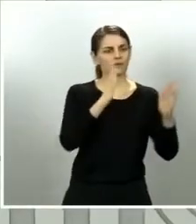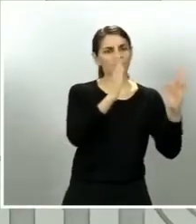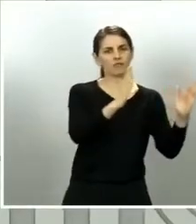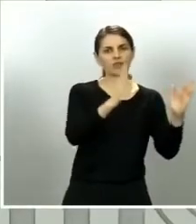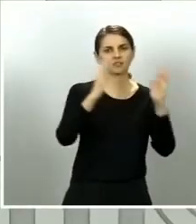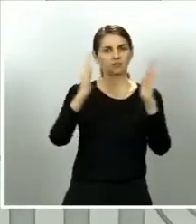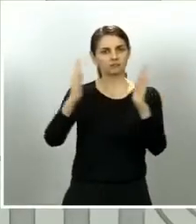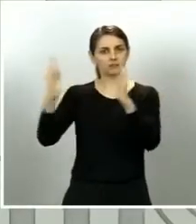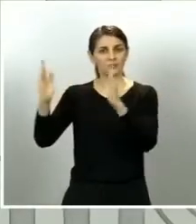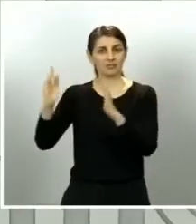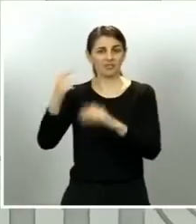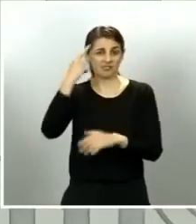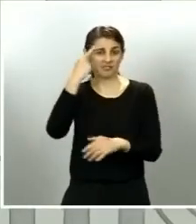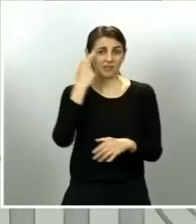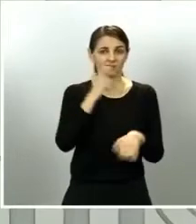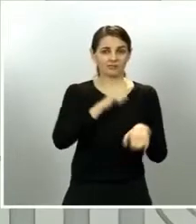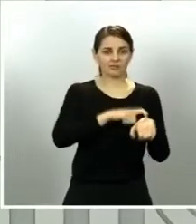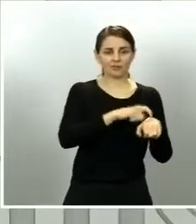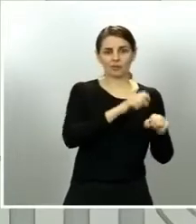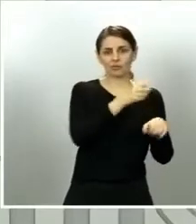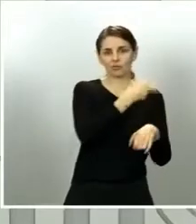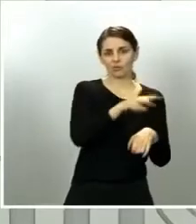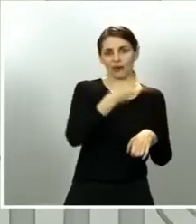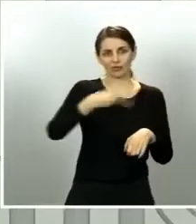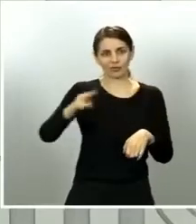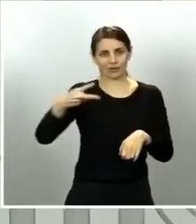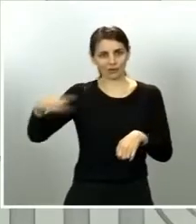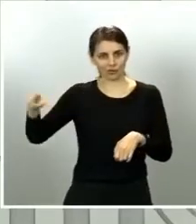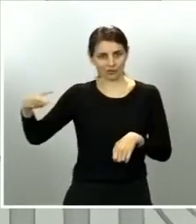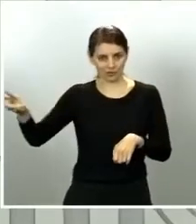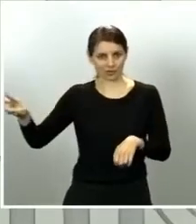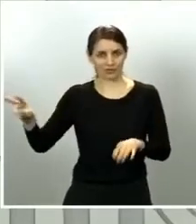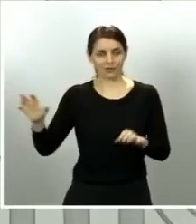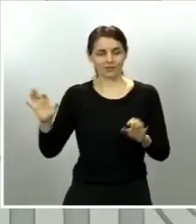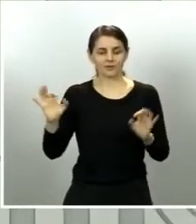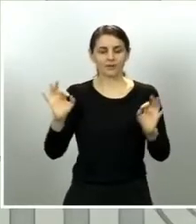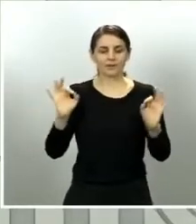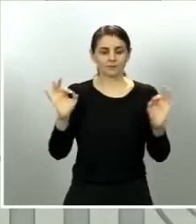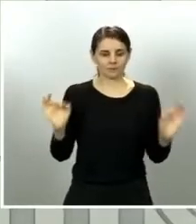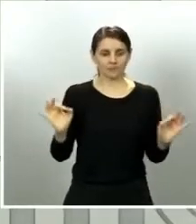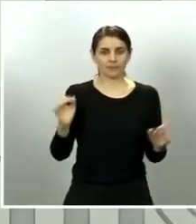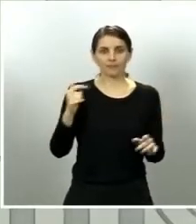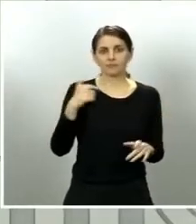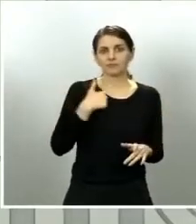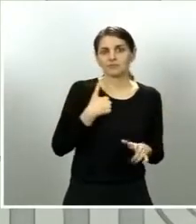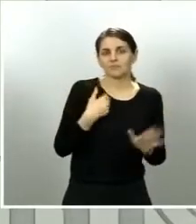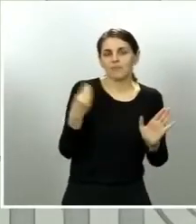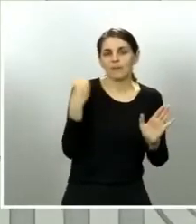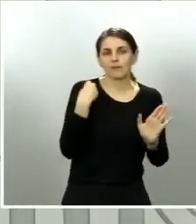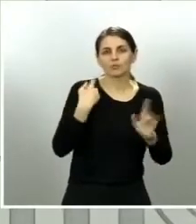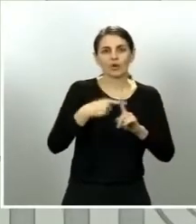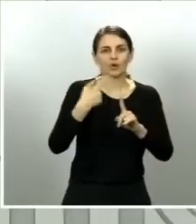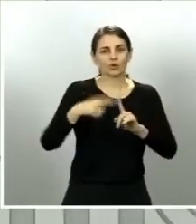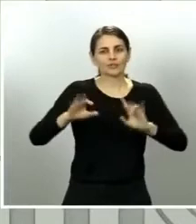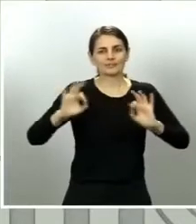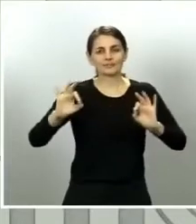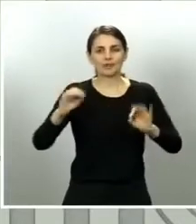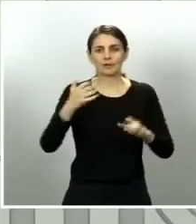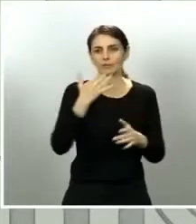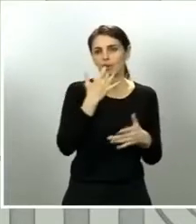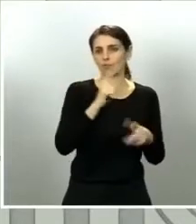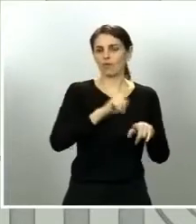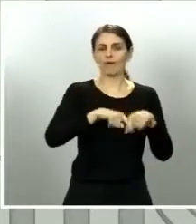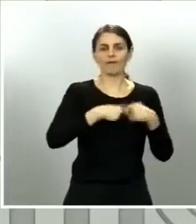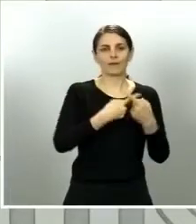asociadas que especificaran todas las cuestiones que usted me indica cuando se podrán visitar familiares en qué condiciones a las residencias de la